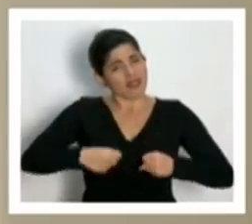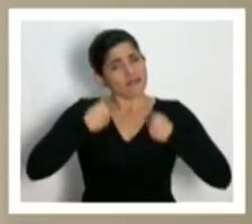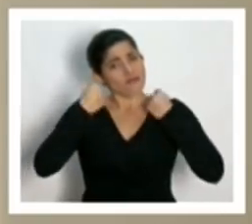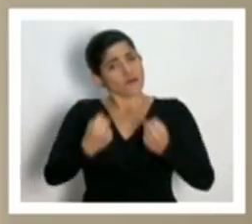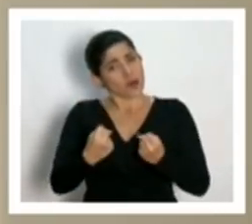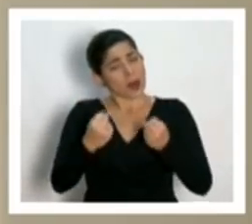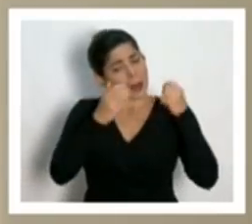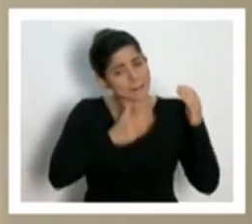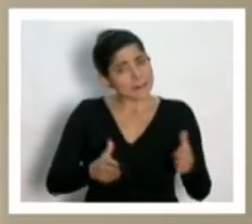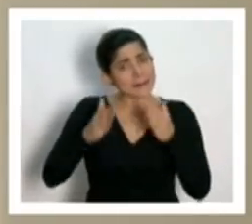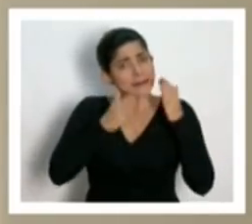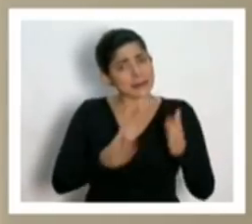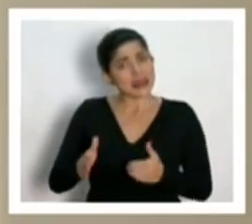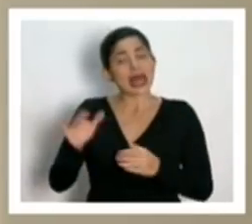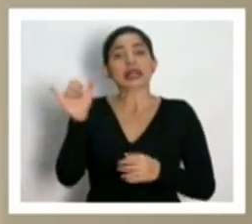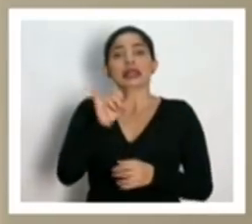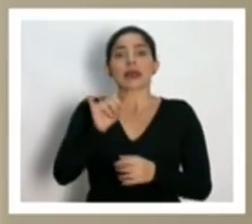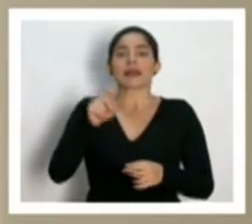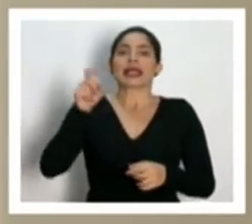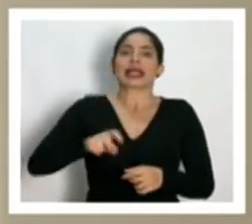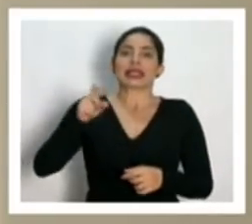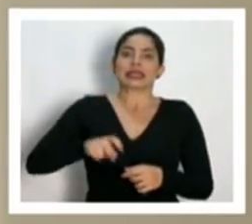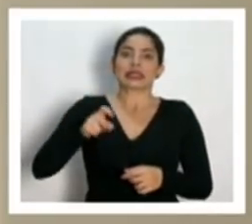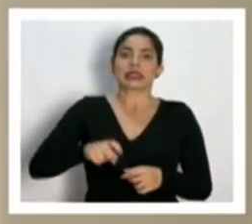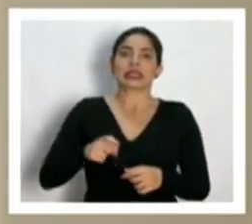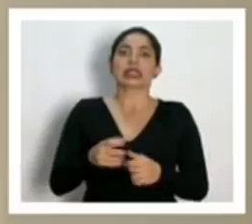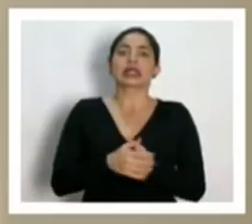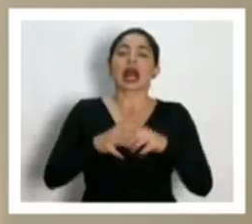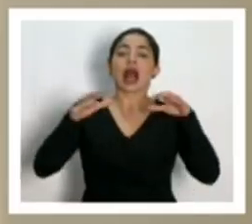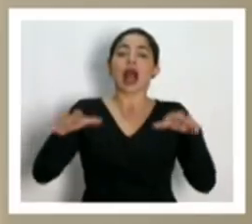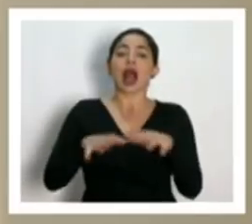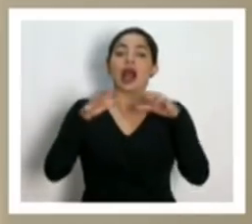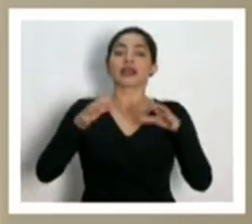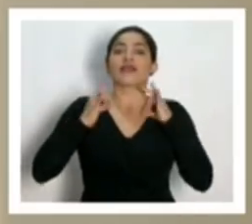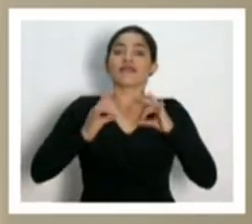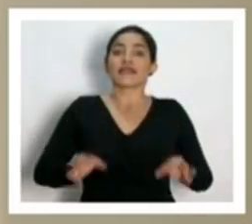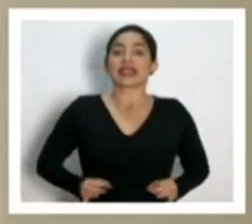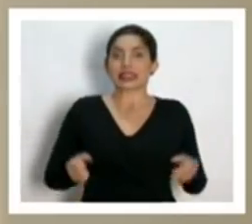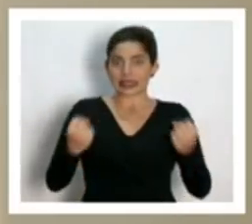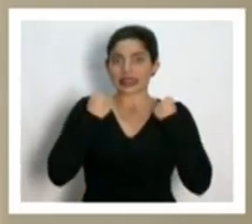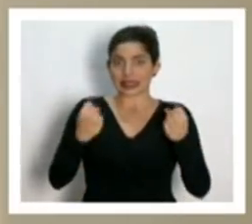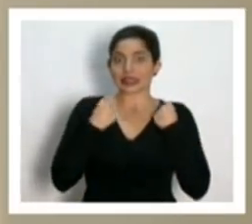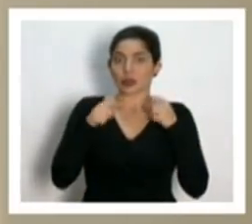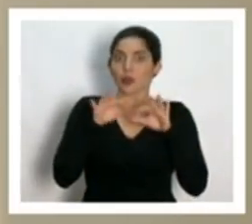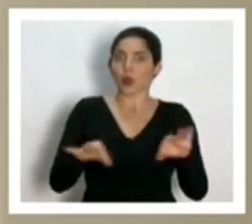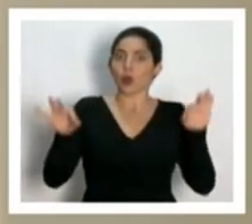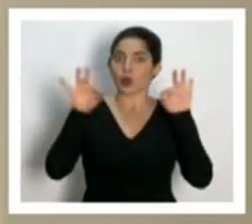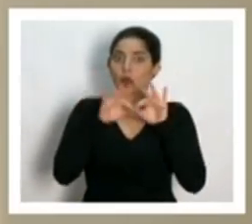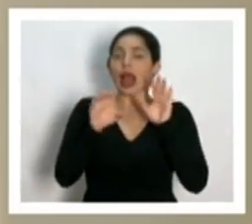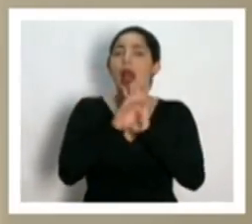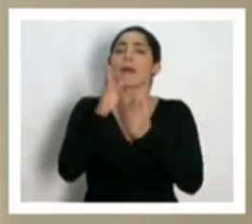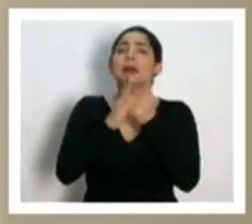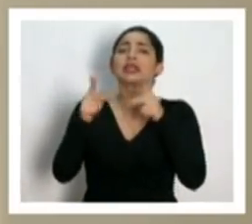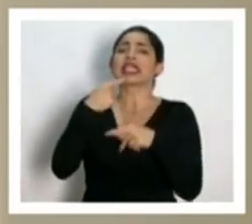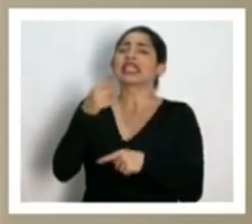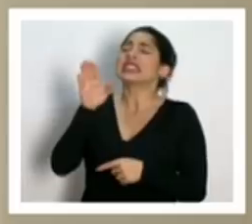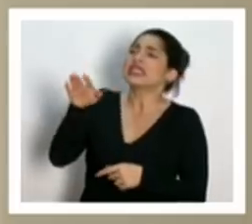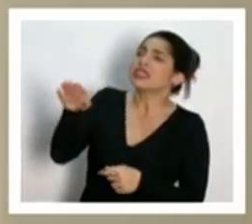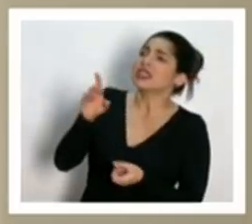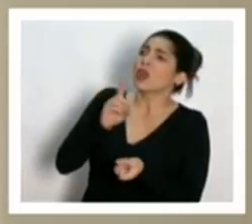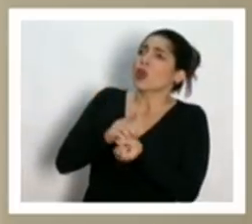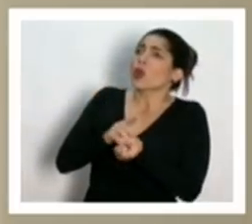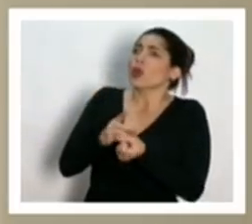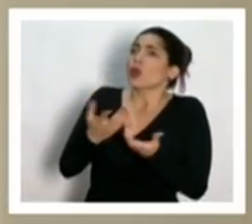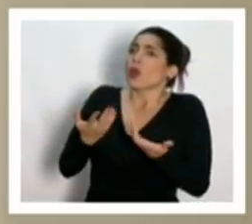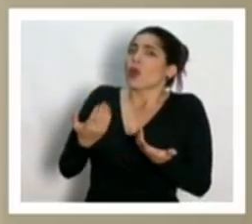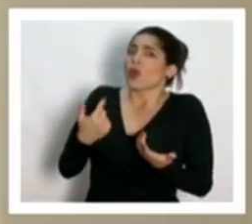pero también es necesario este asunto de la actividad física. Hay gente que, por ejemplo, me decía, doctor, es que